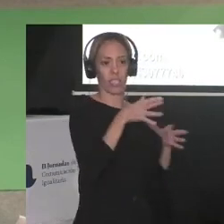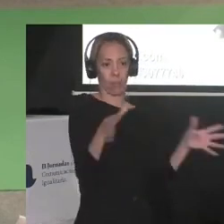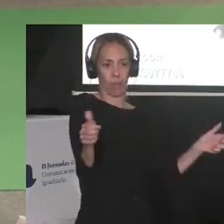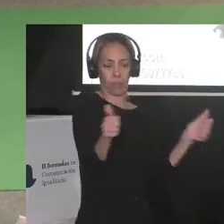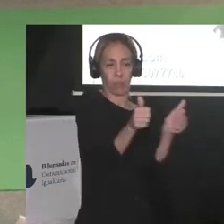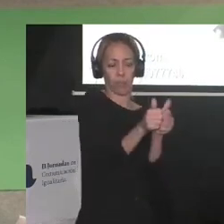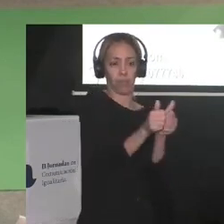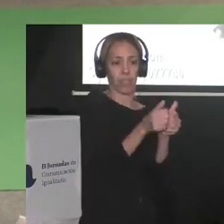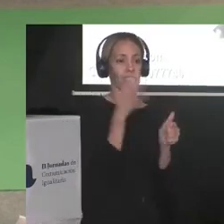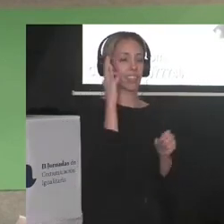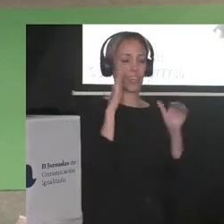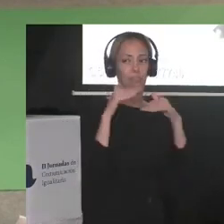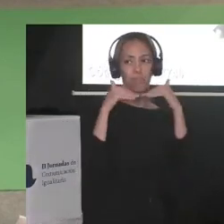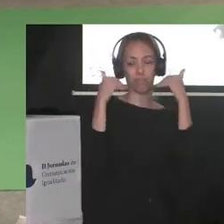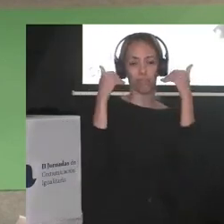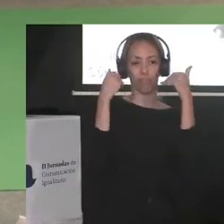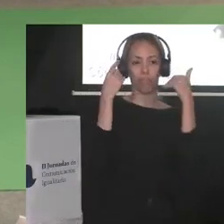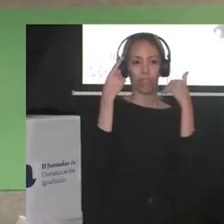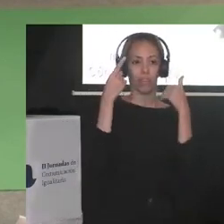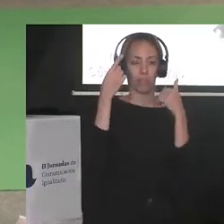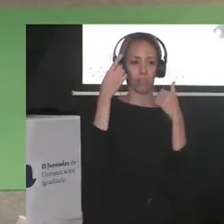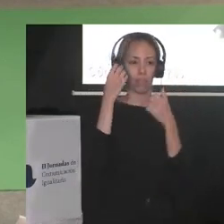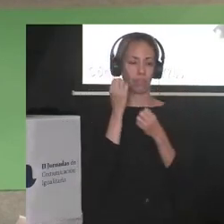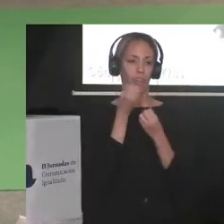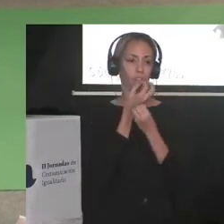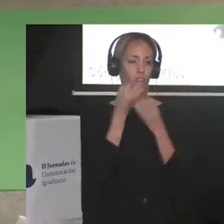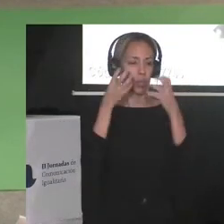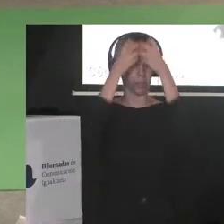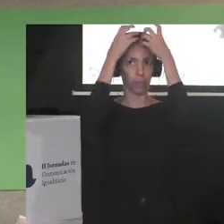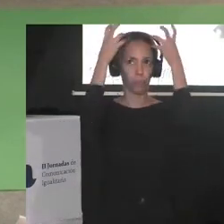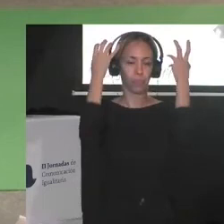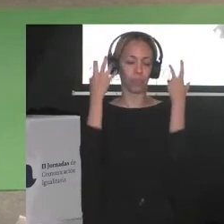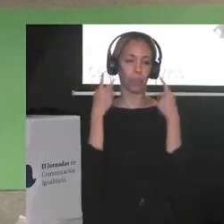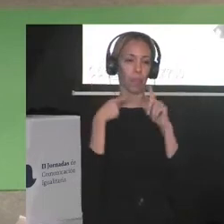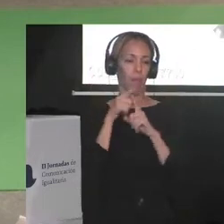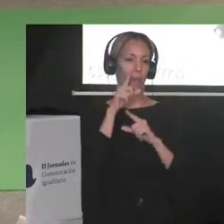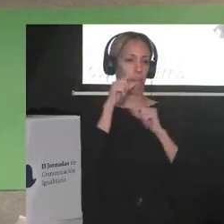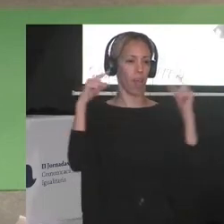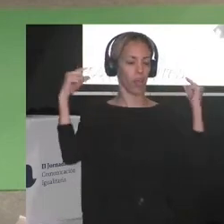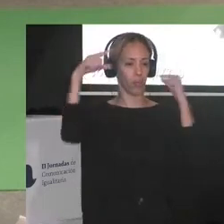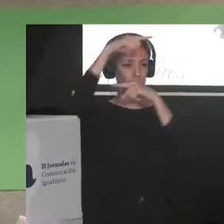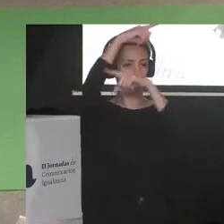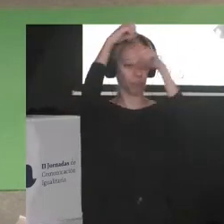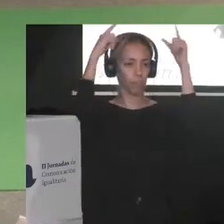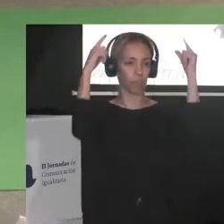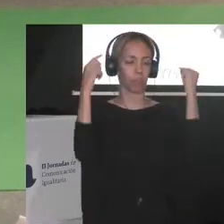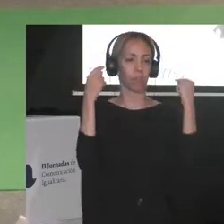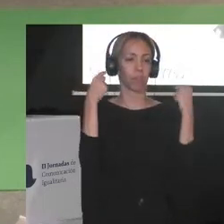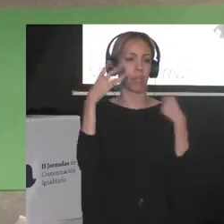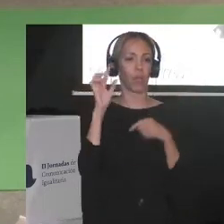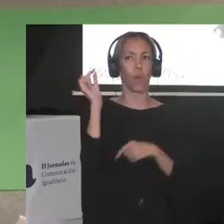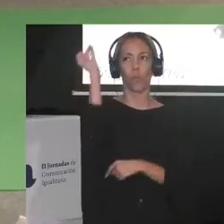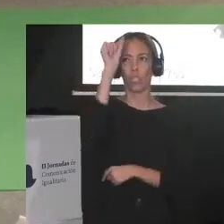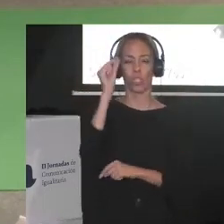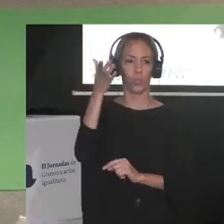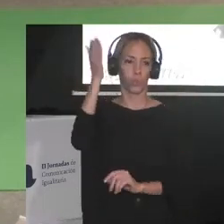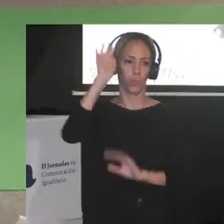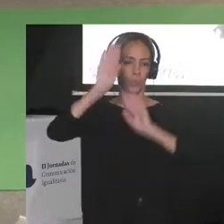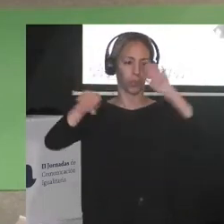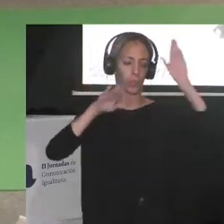y le sonreía con una cara llena de orquídeas y lianas y pájaros salvajes mientras le espantaba a los mosquitos